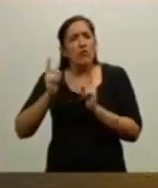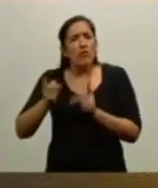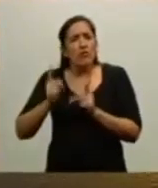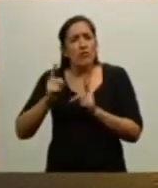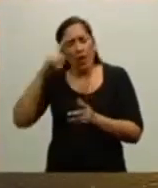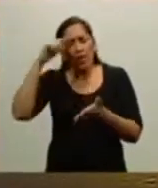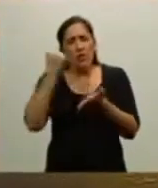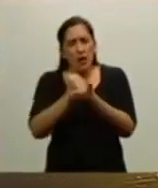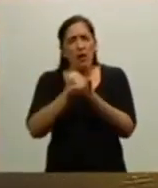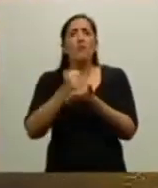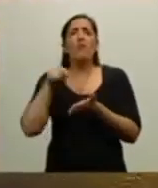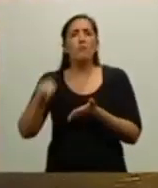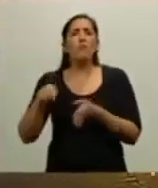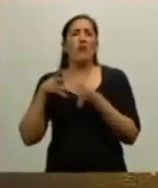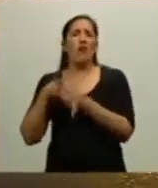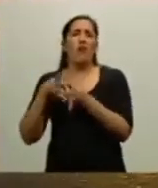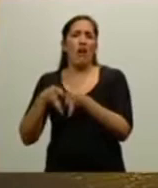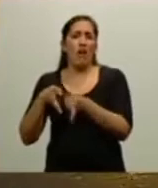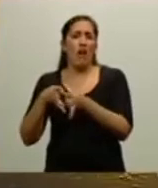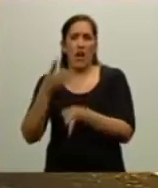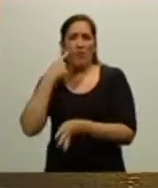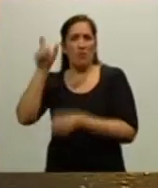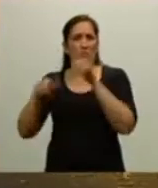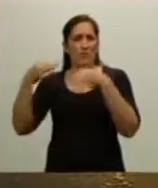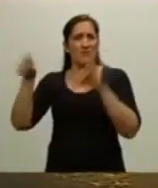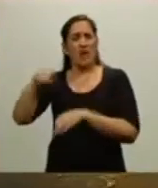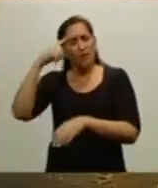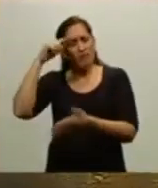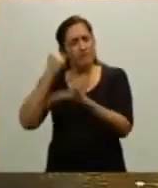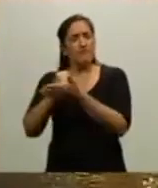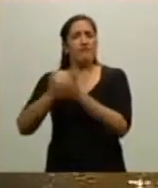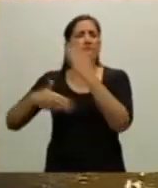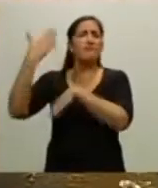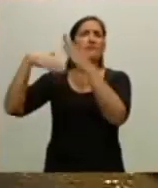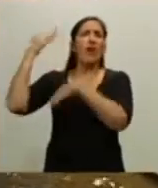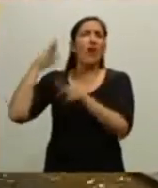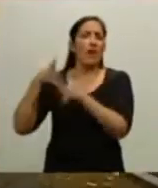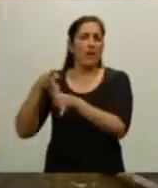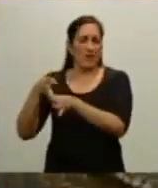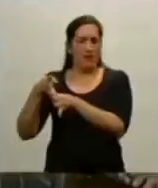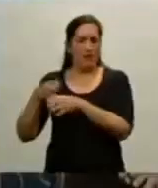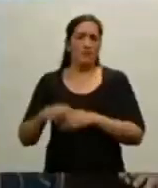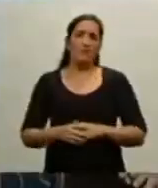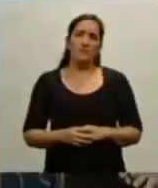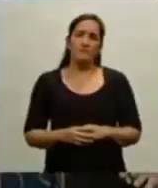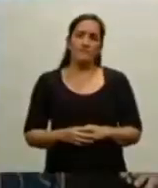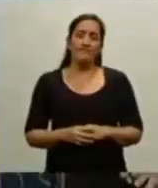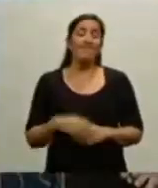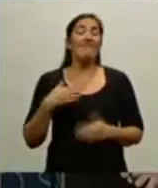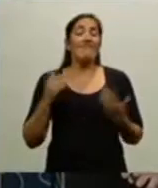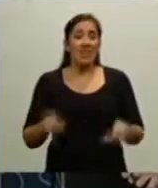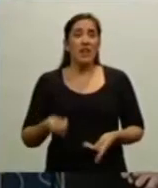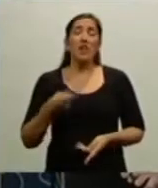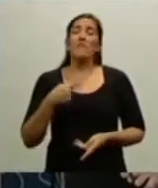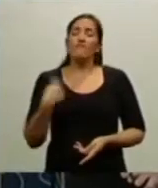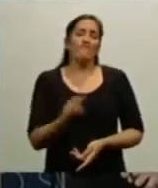de la guerra. También aquí, porque no acostumbramos